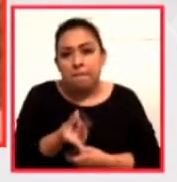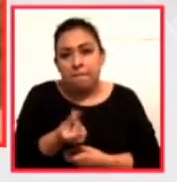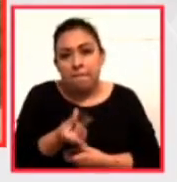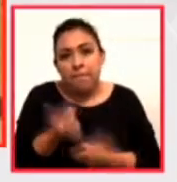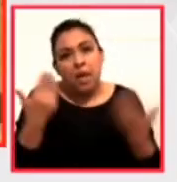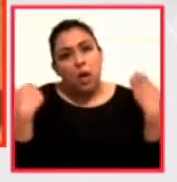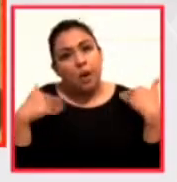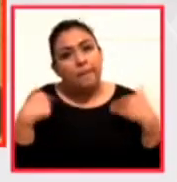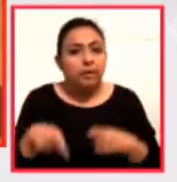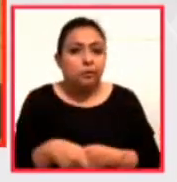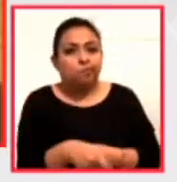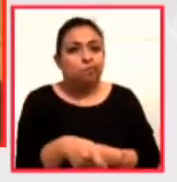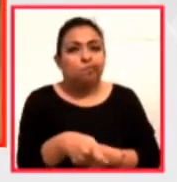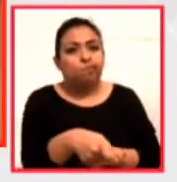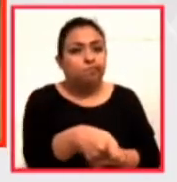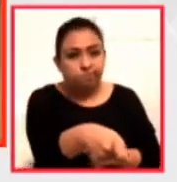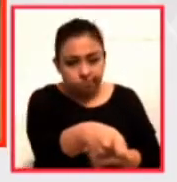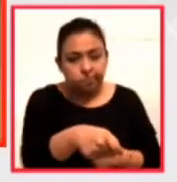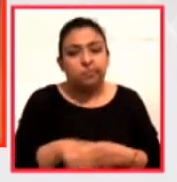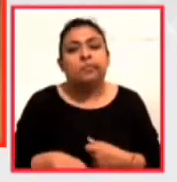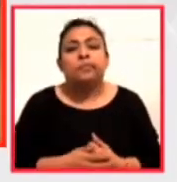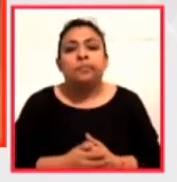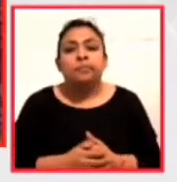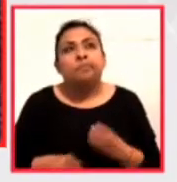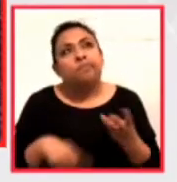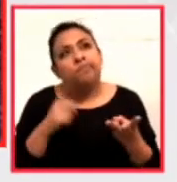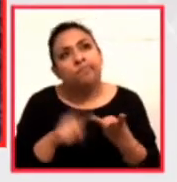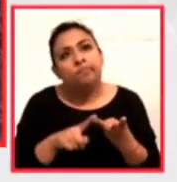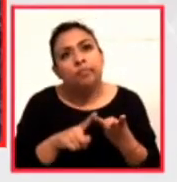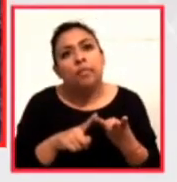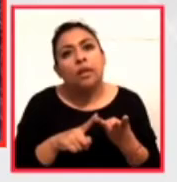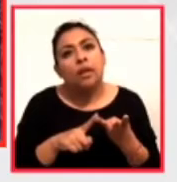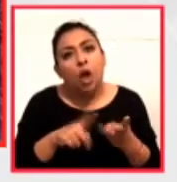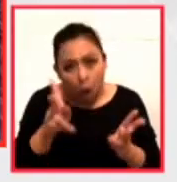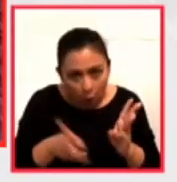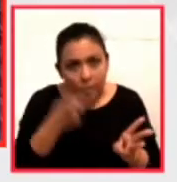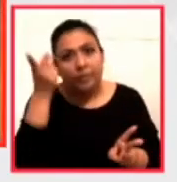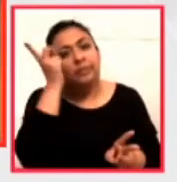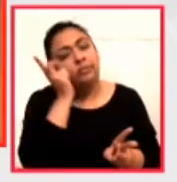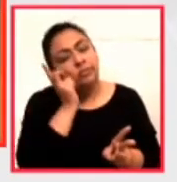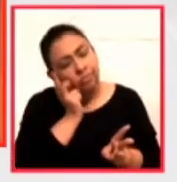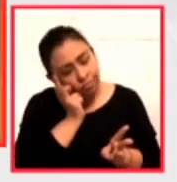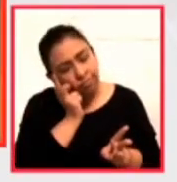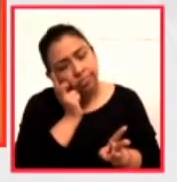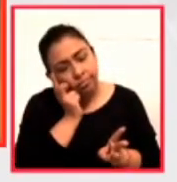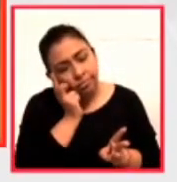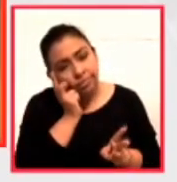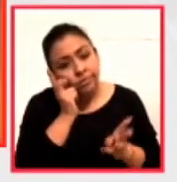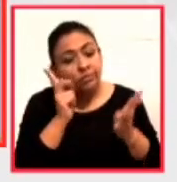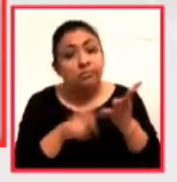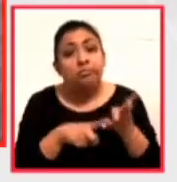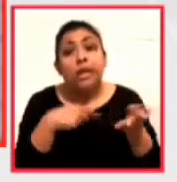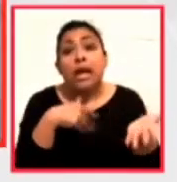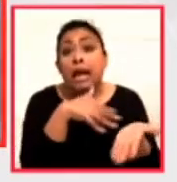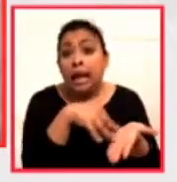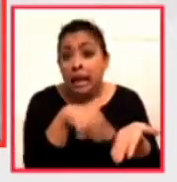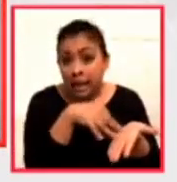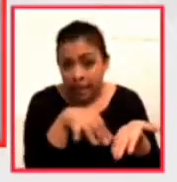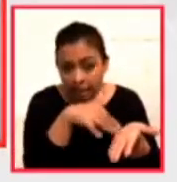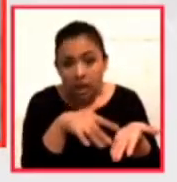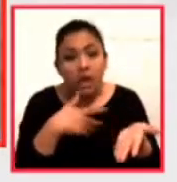he estado durmiendo otra vez, he estado leyendo y buscando,